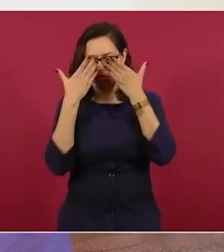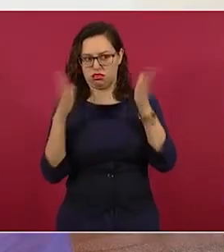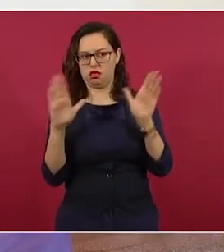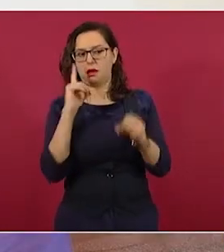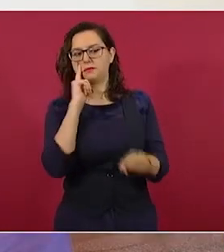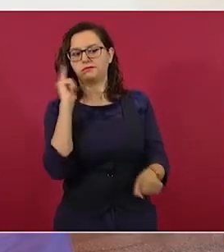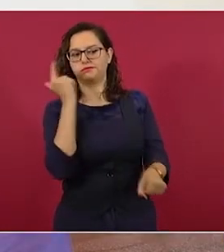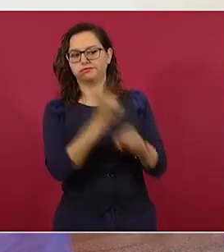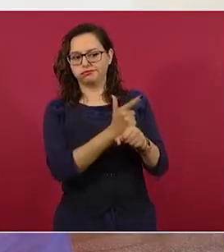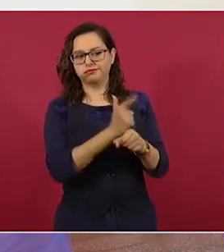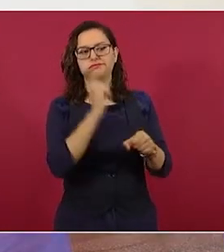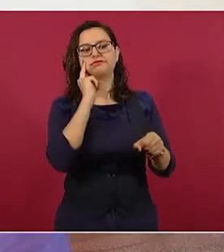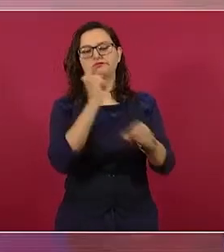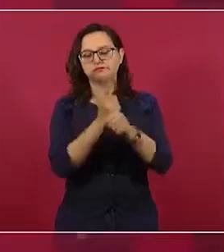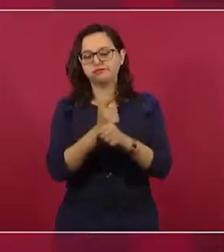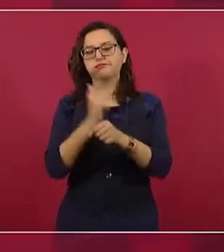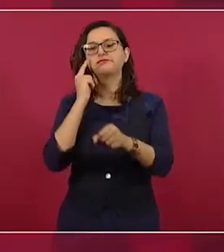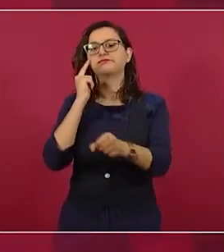no conservadora.